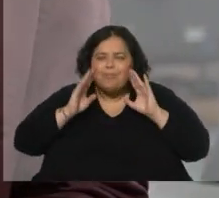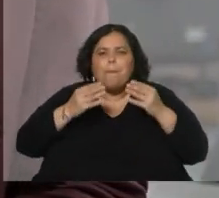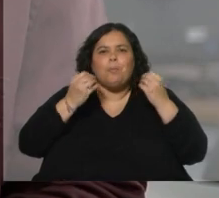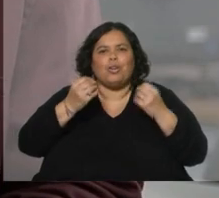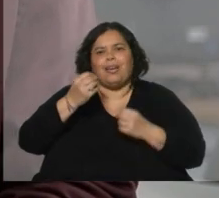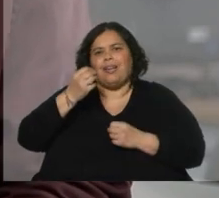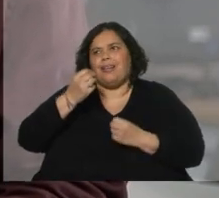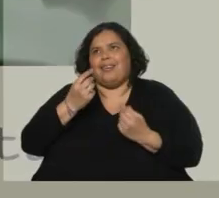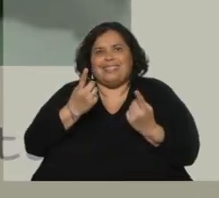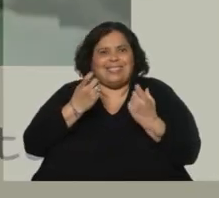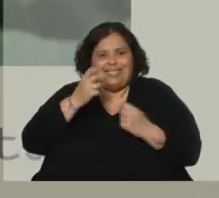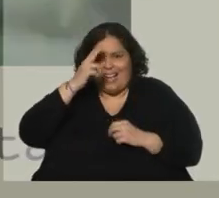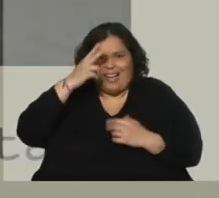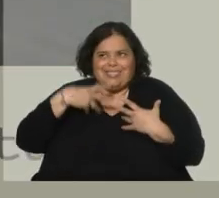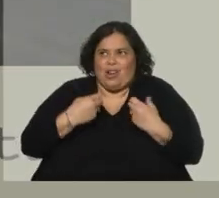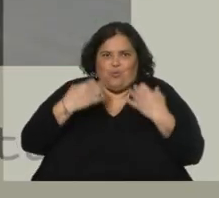producto.